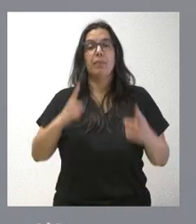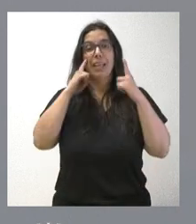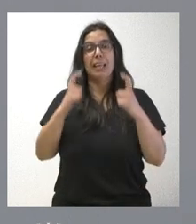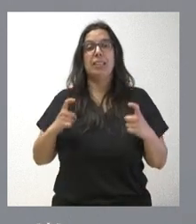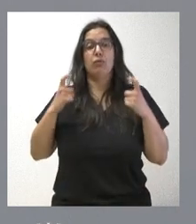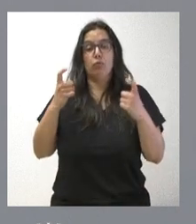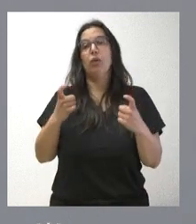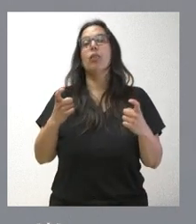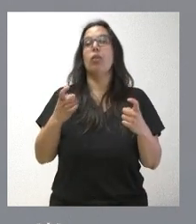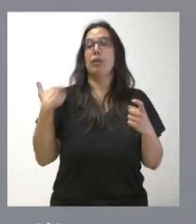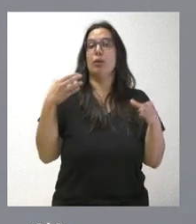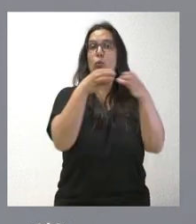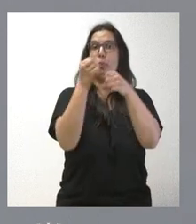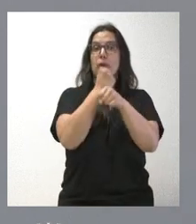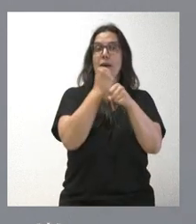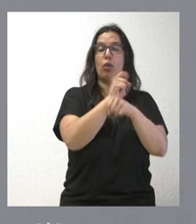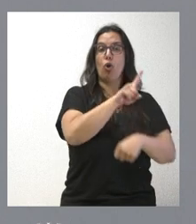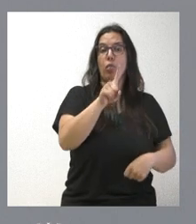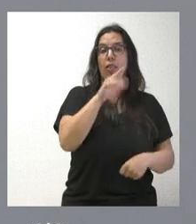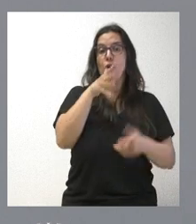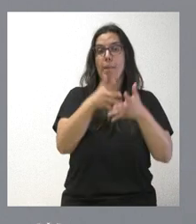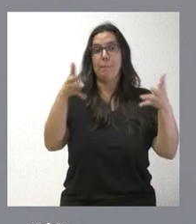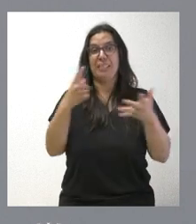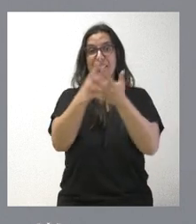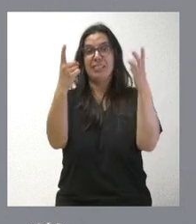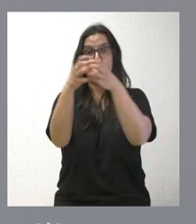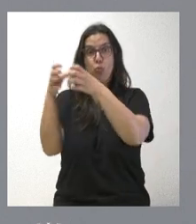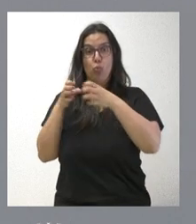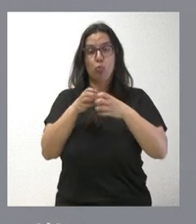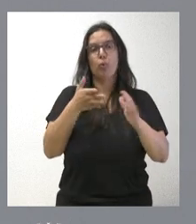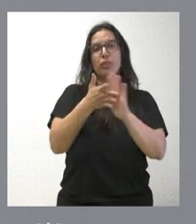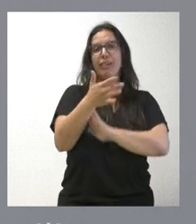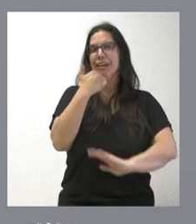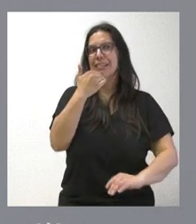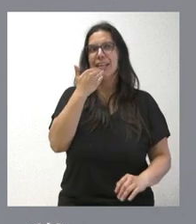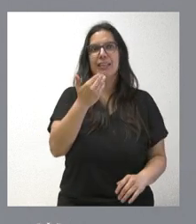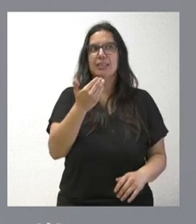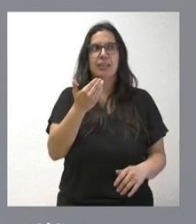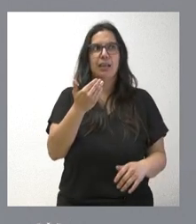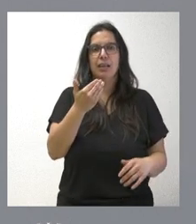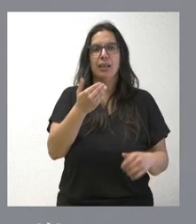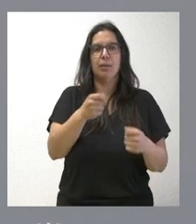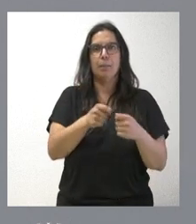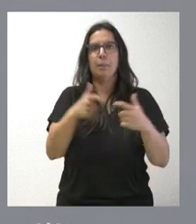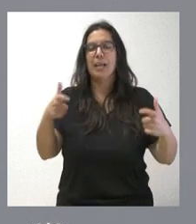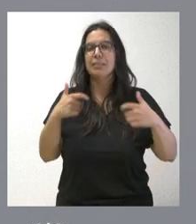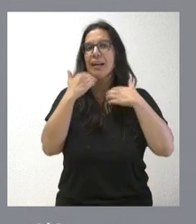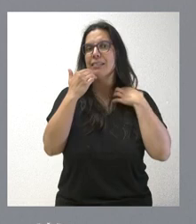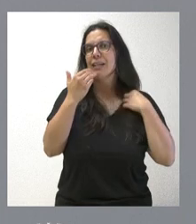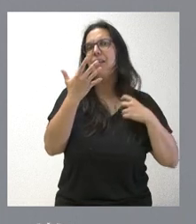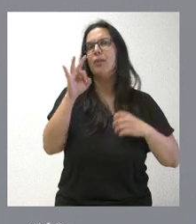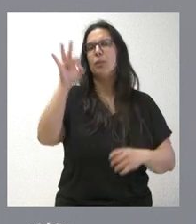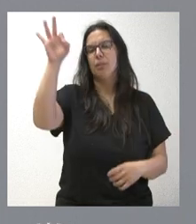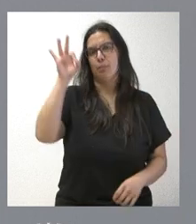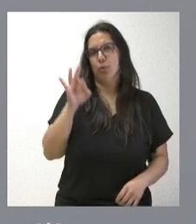pasar de once a dieciséis pues nos permite prácticamente aumentar casi en un cincuenta